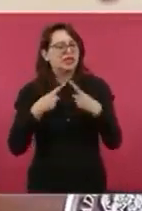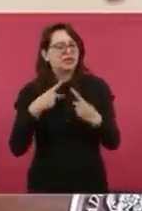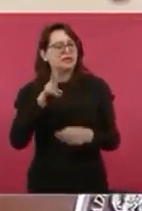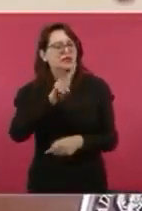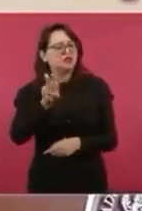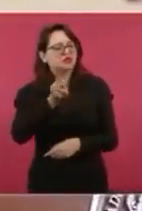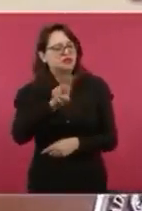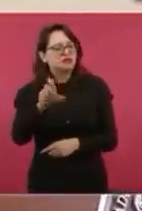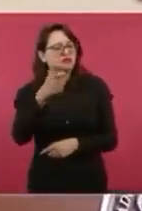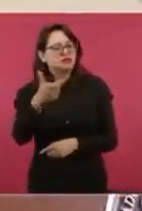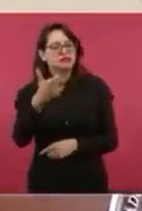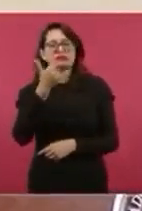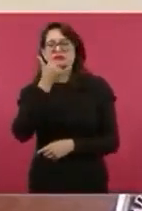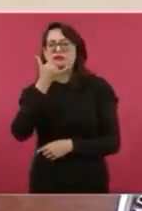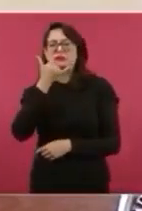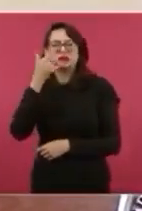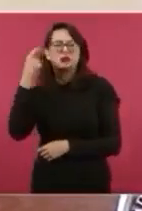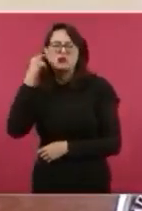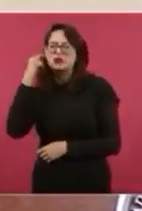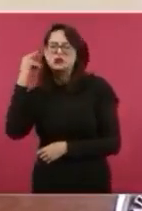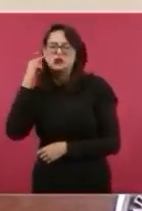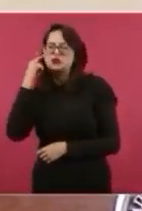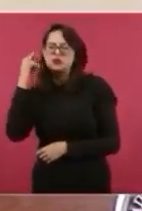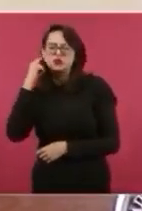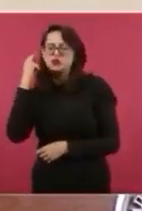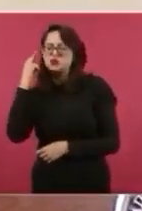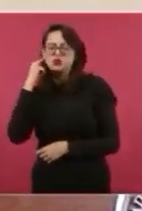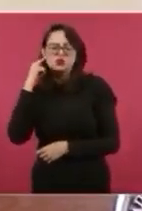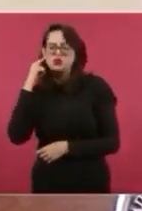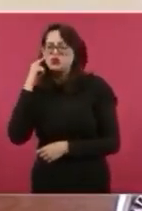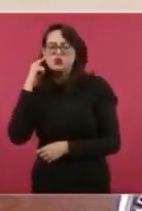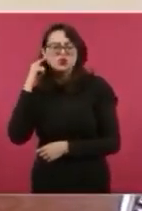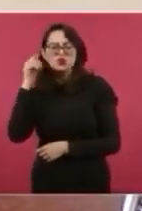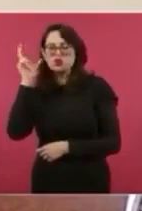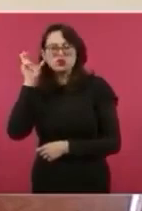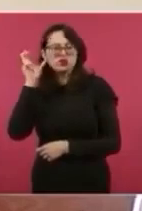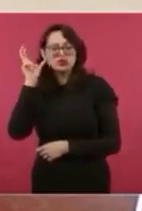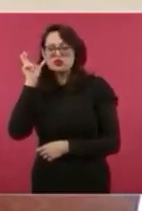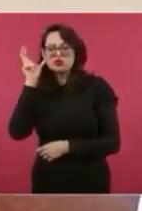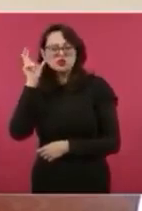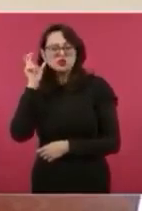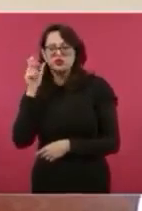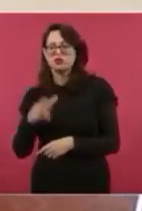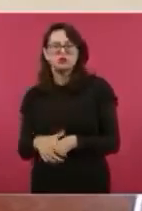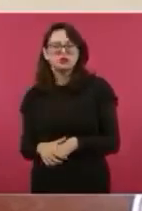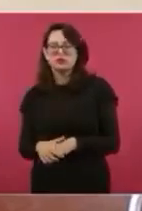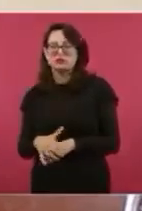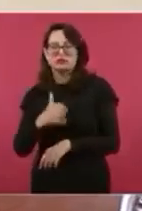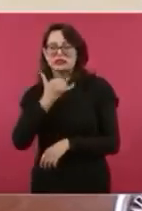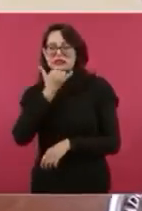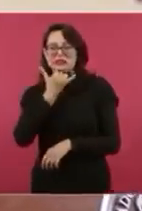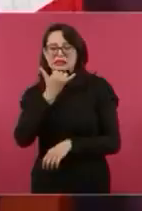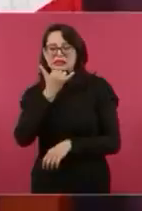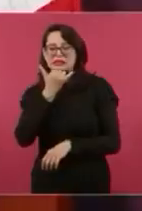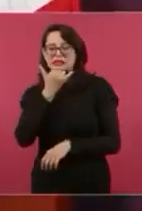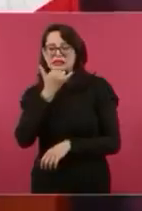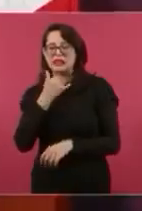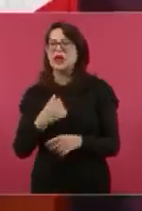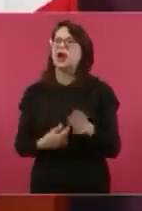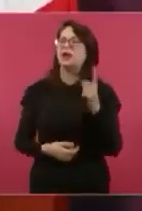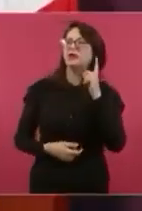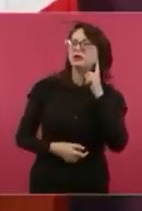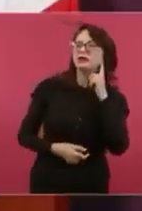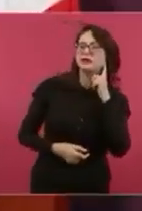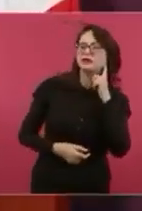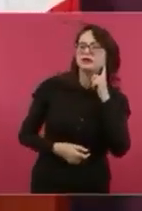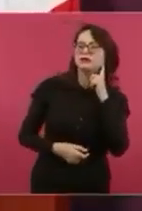no oigo, por acá,